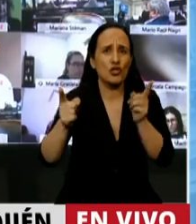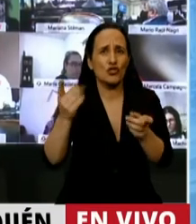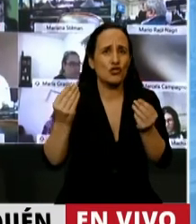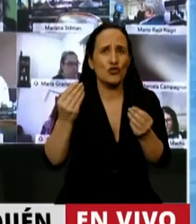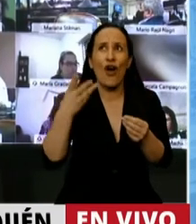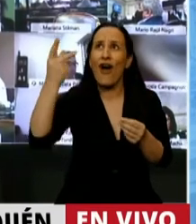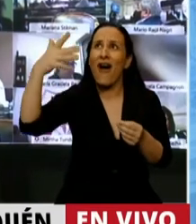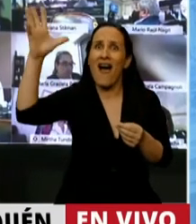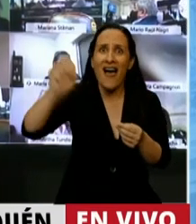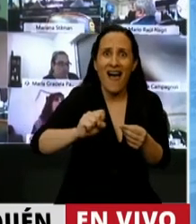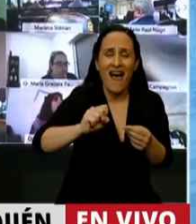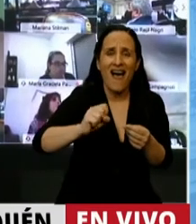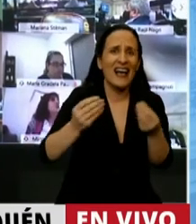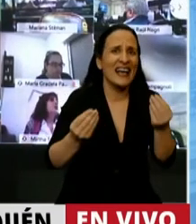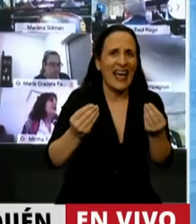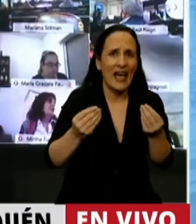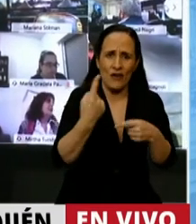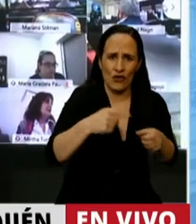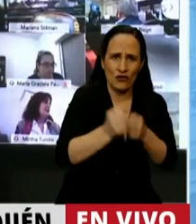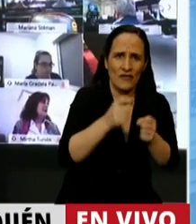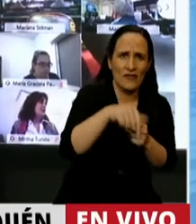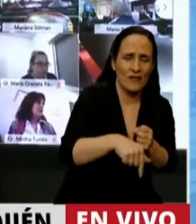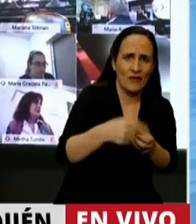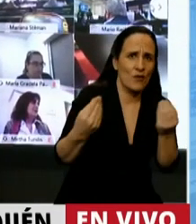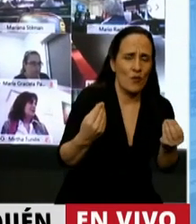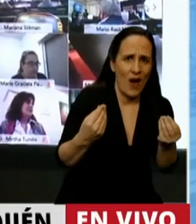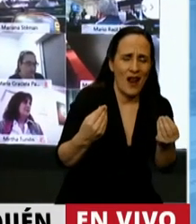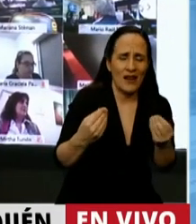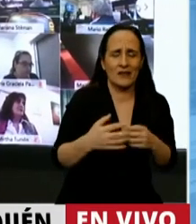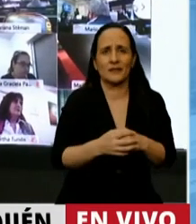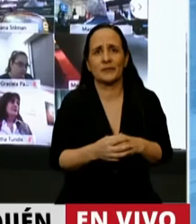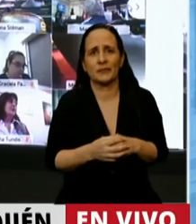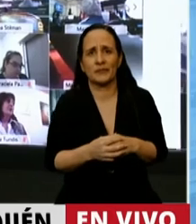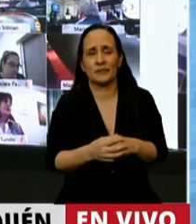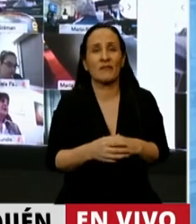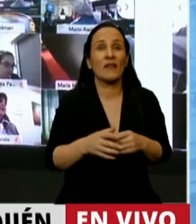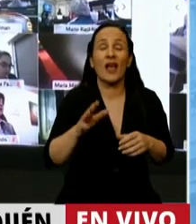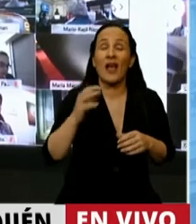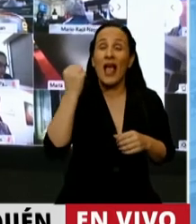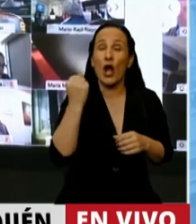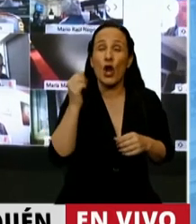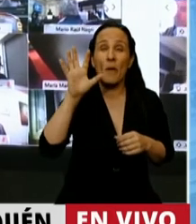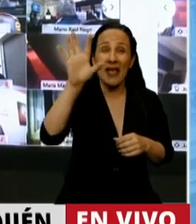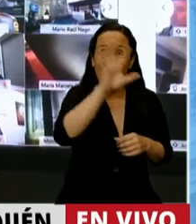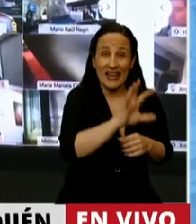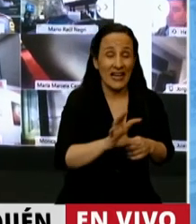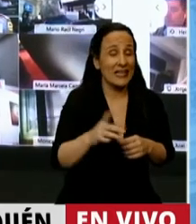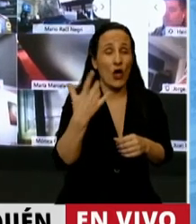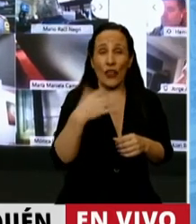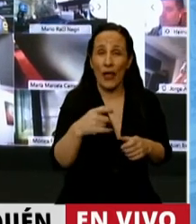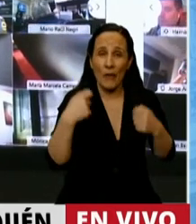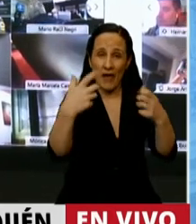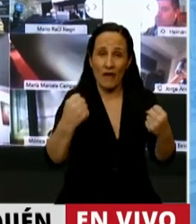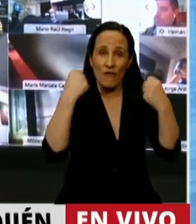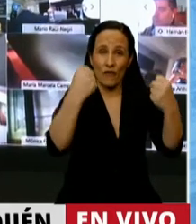estamos en condiciones de importar. Por último, debemos fortalecer todas las economías regionales. En la década del 90